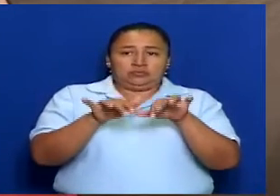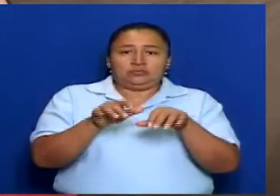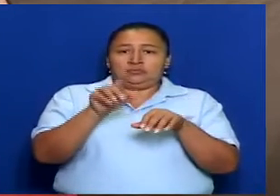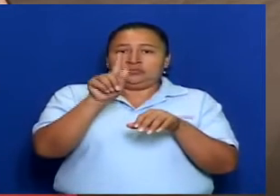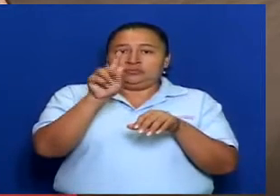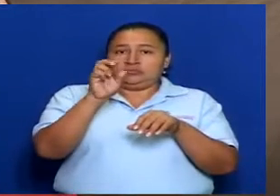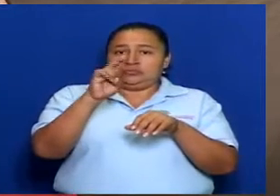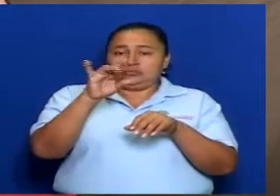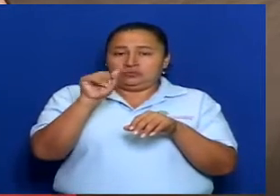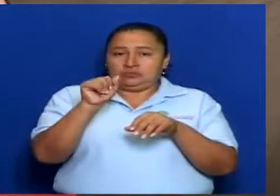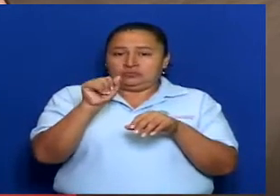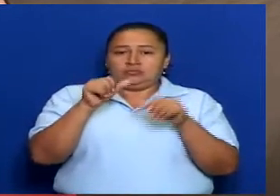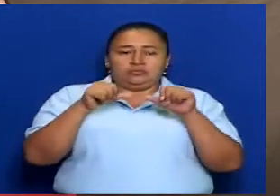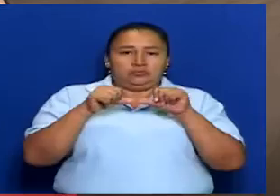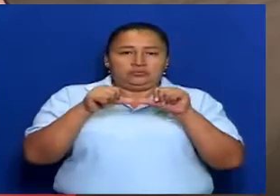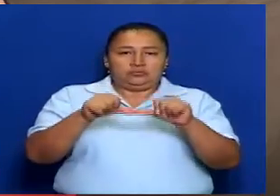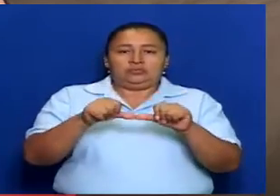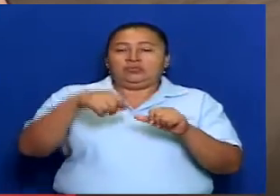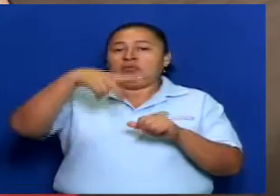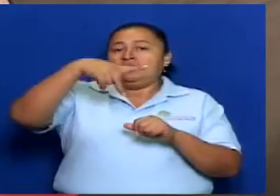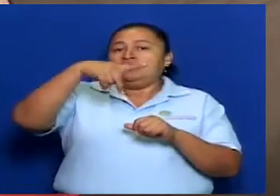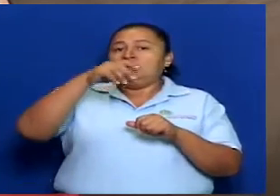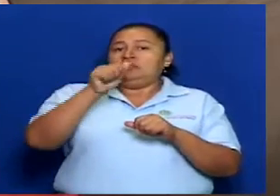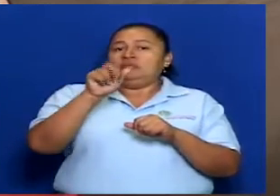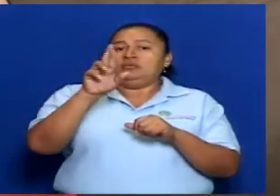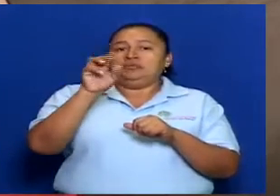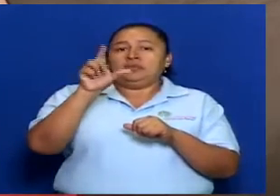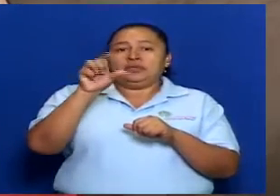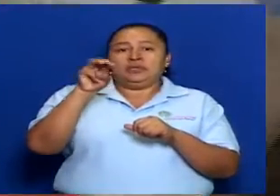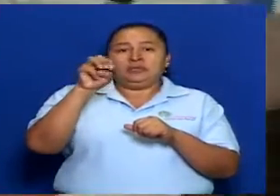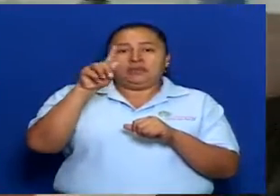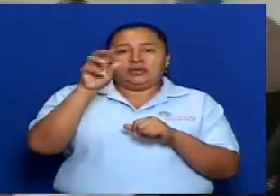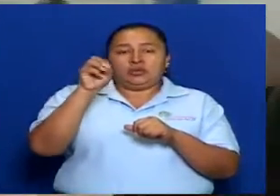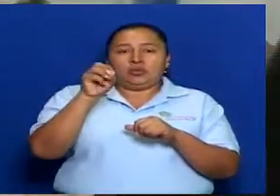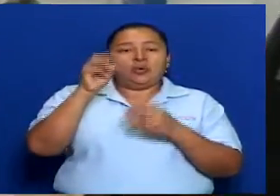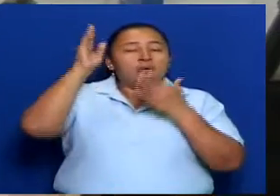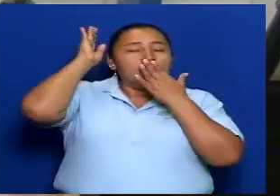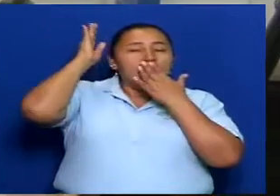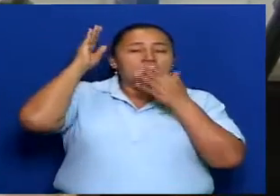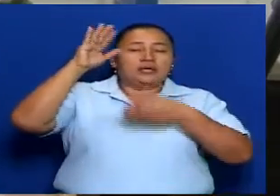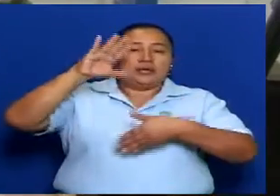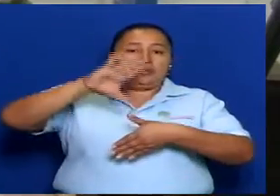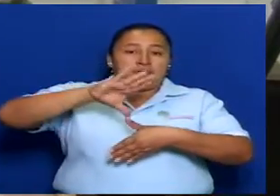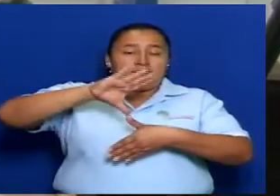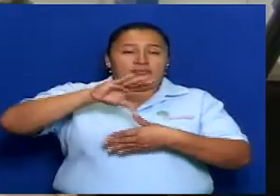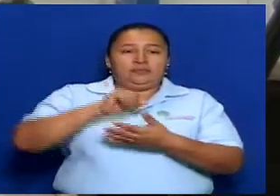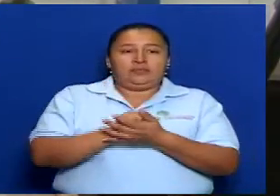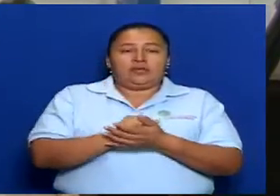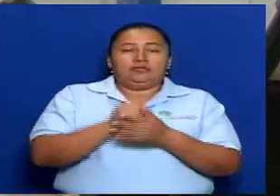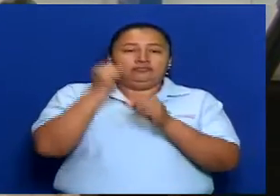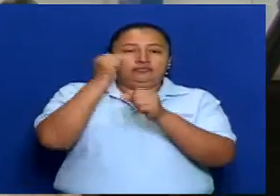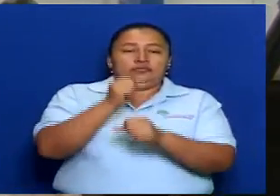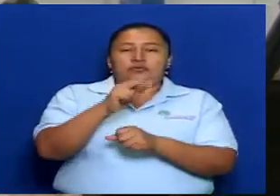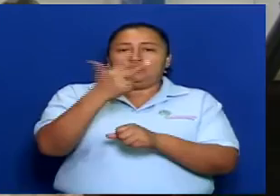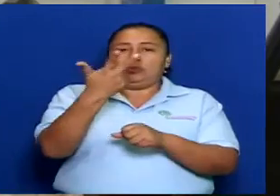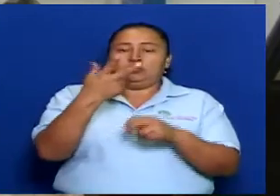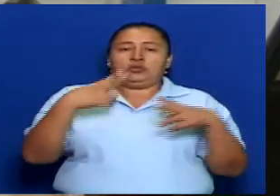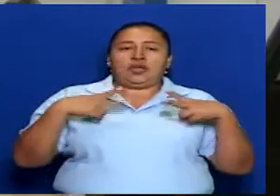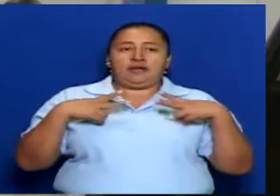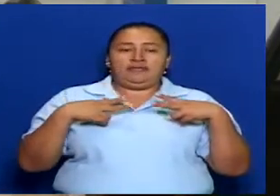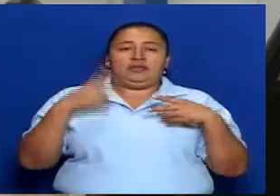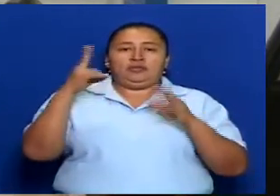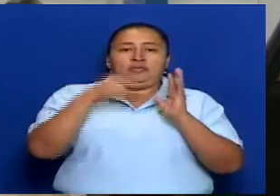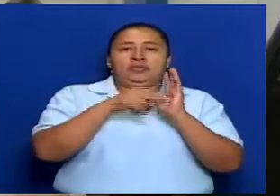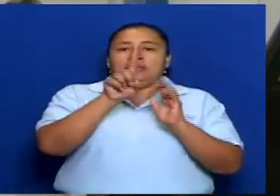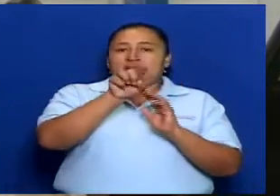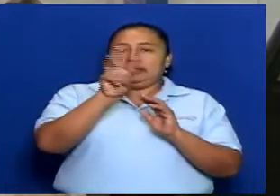Permanente, que es el Parlamento Indígena de América. ¿Cuándo fue creada, diputada? Fue creada el 8 de abril del 2013, por segunda vez en